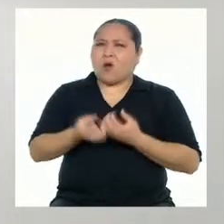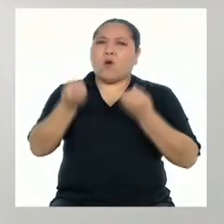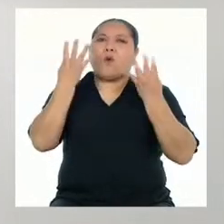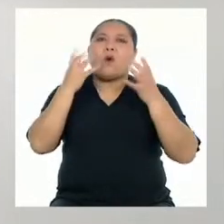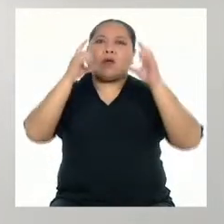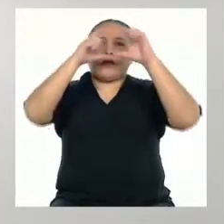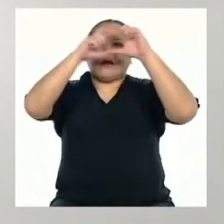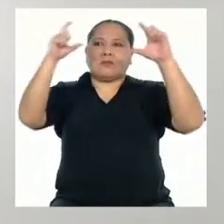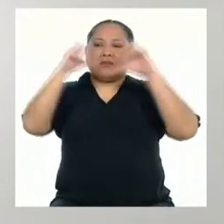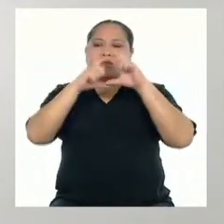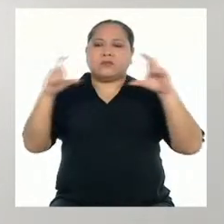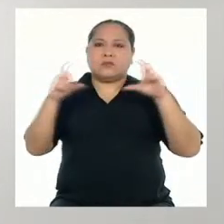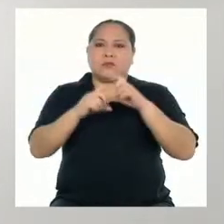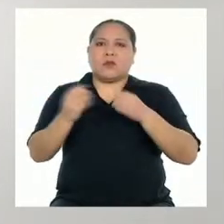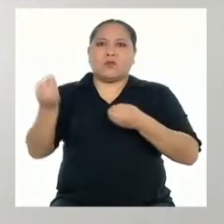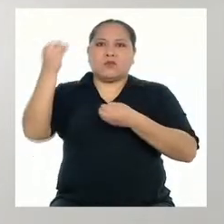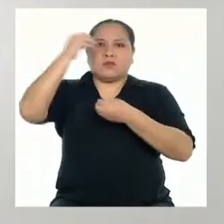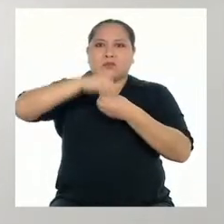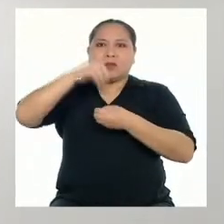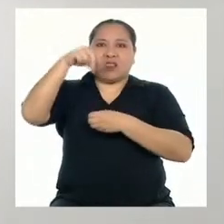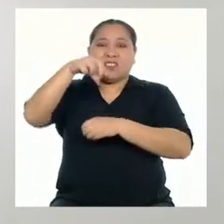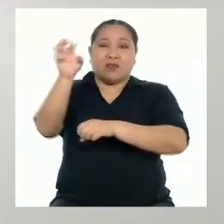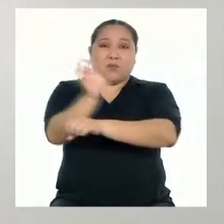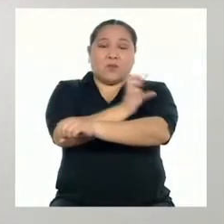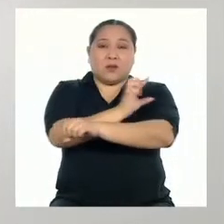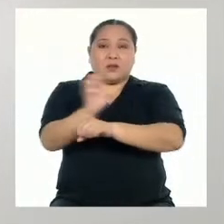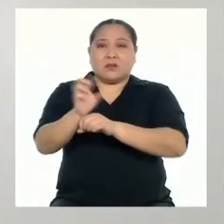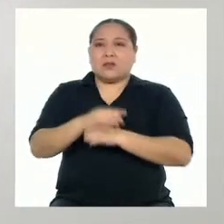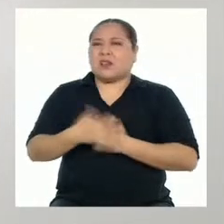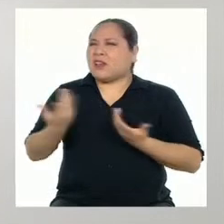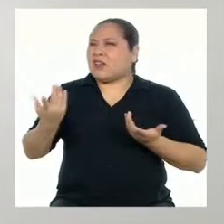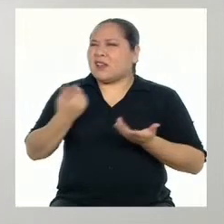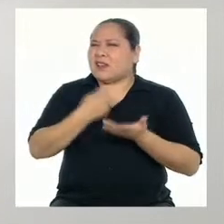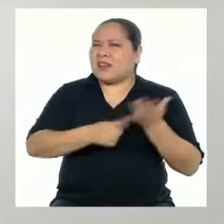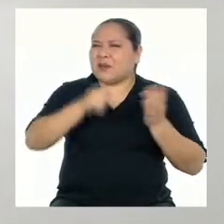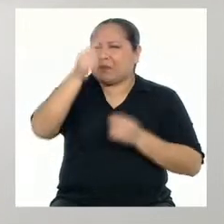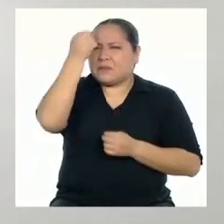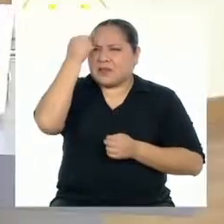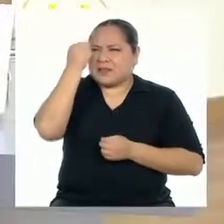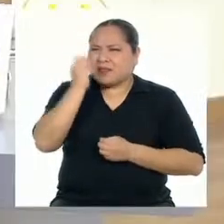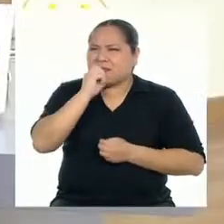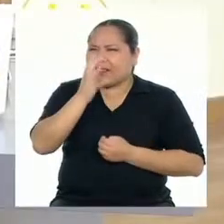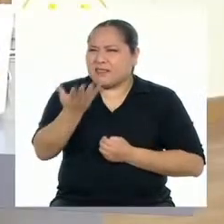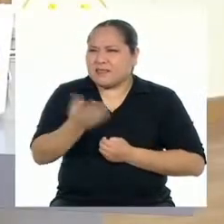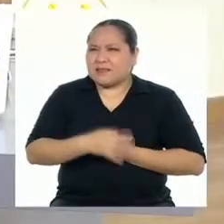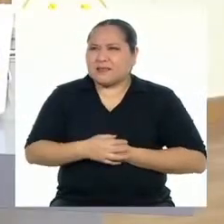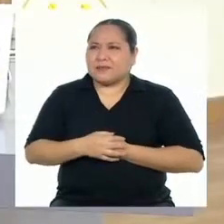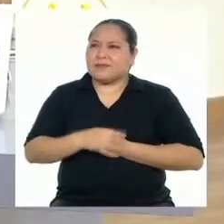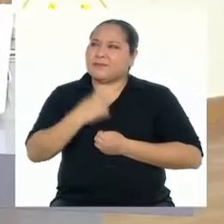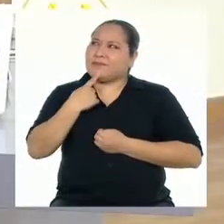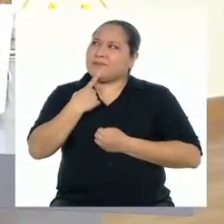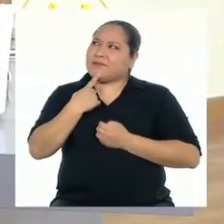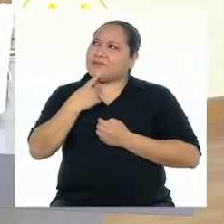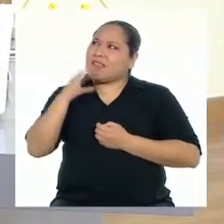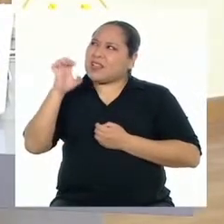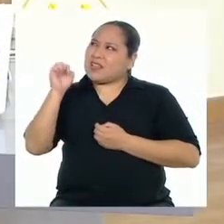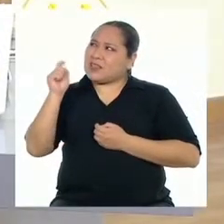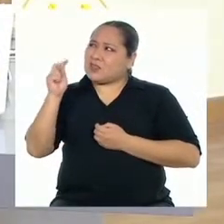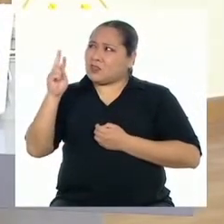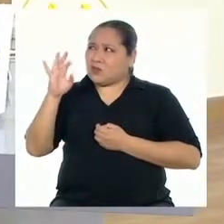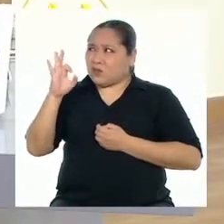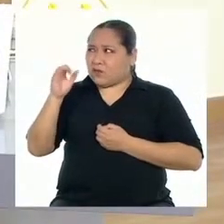estrofas conforman esta poesía y sobre qué crees que trata. Estrofas